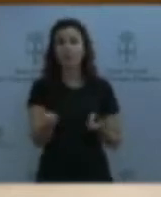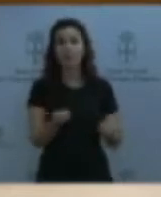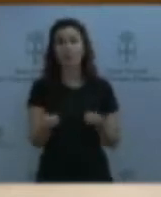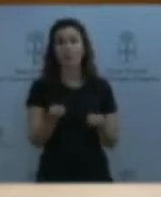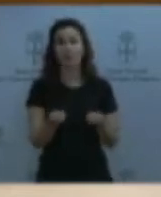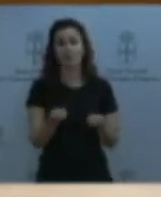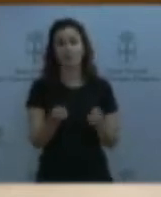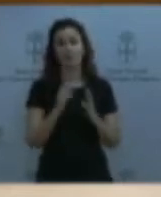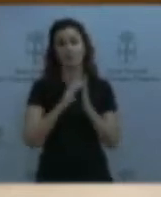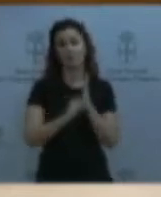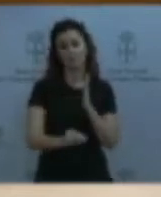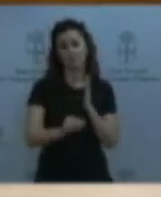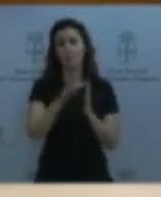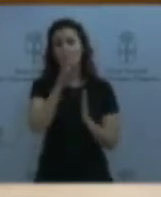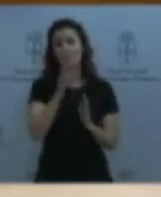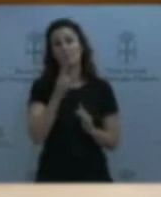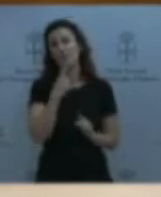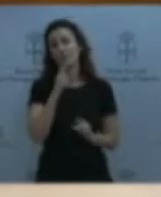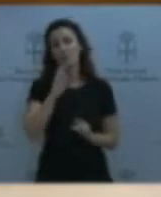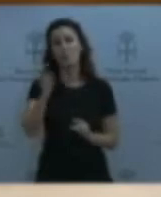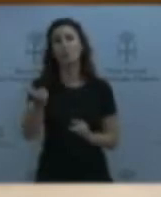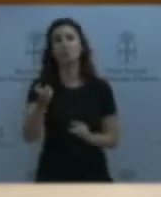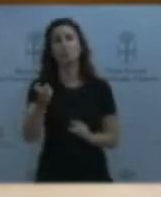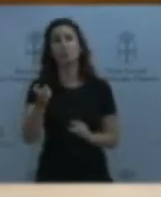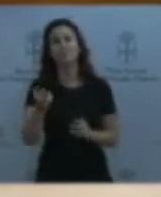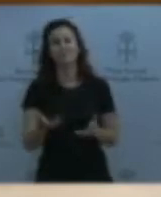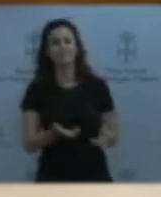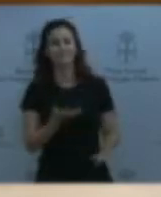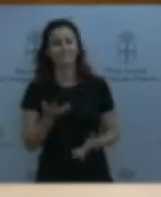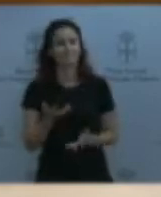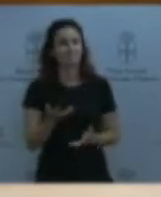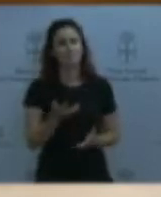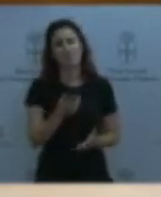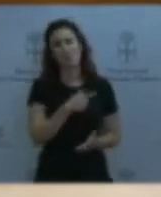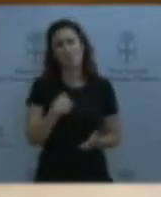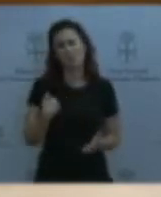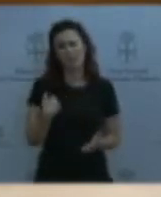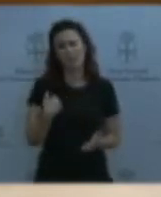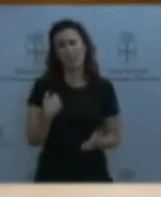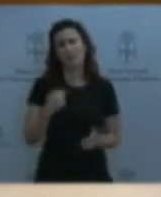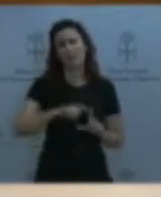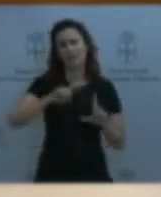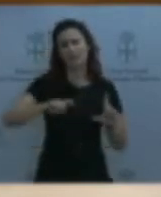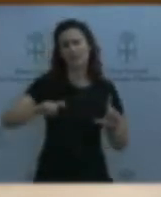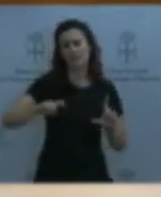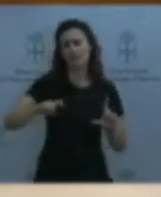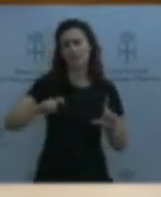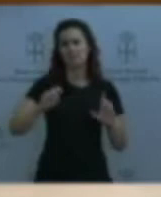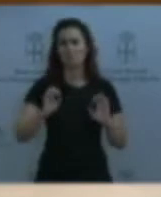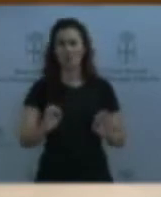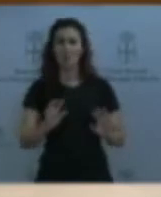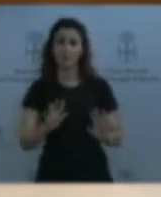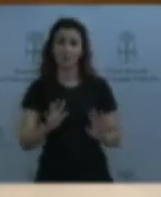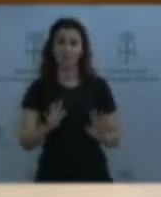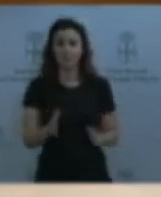puede mejorar las estadísticas, pero no resuelve los problemas. Menores sin plan de casos, sin conocimiento de una planificación y